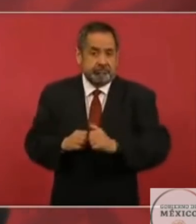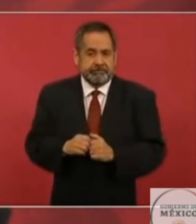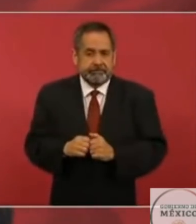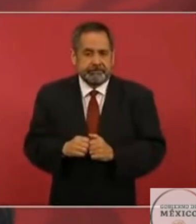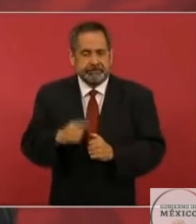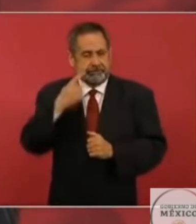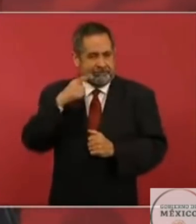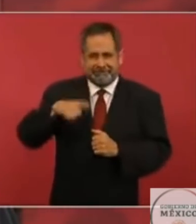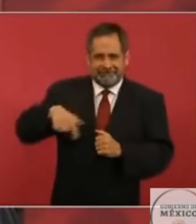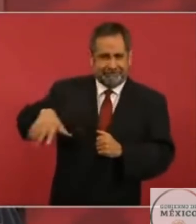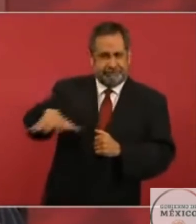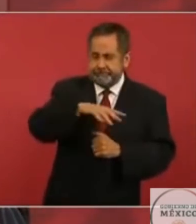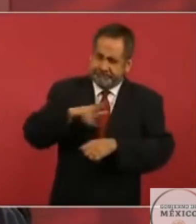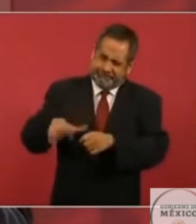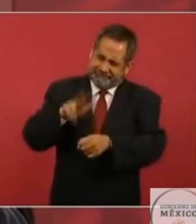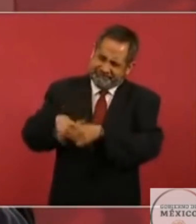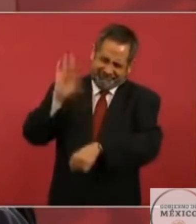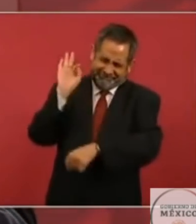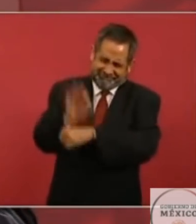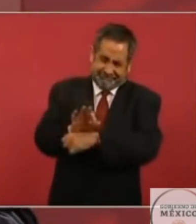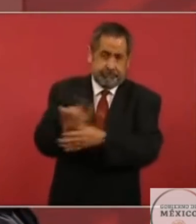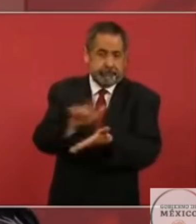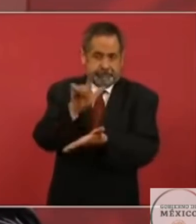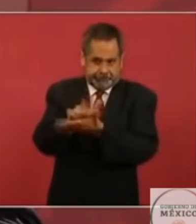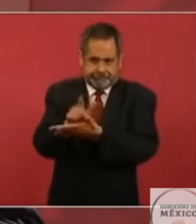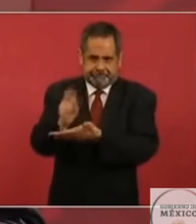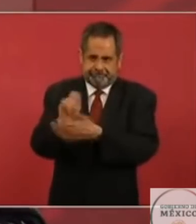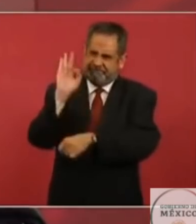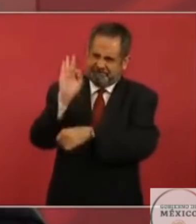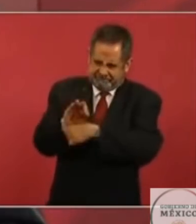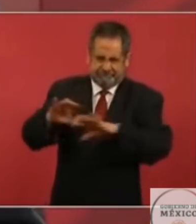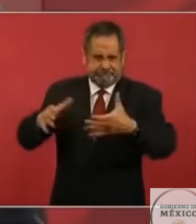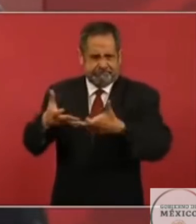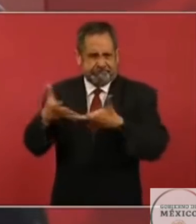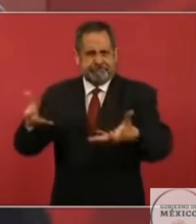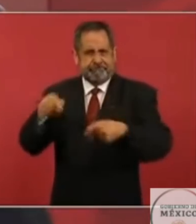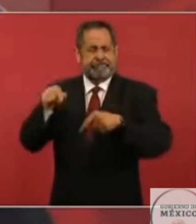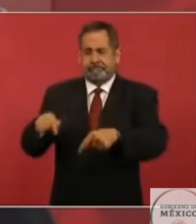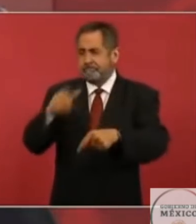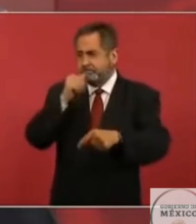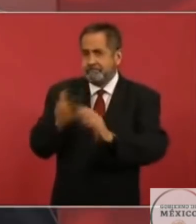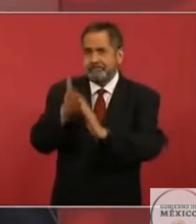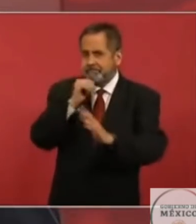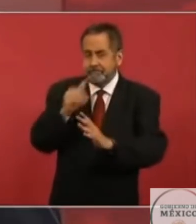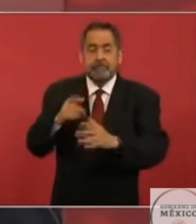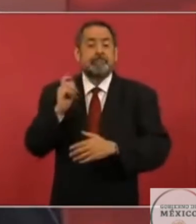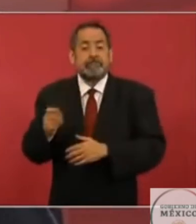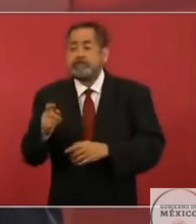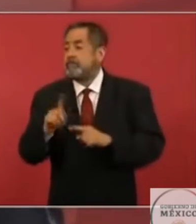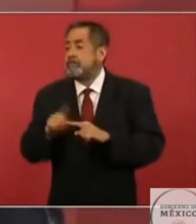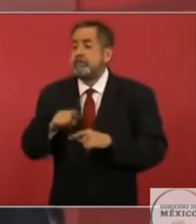natural protegida va a implicar el que en su manejo participen